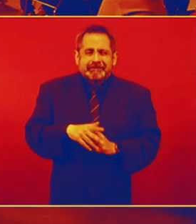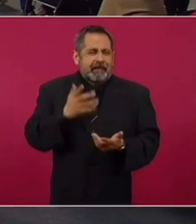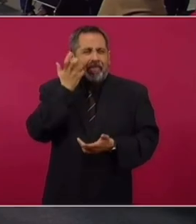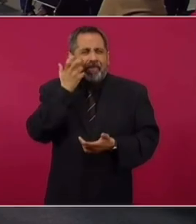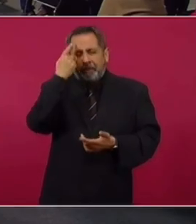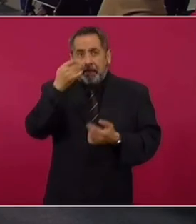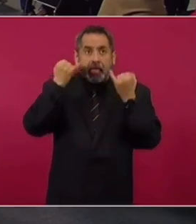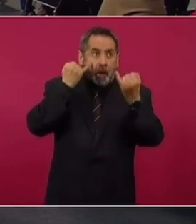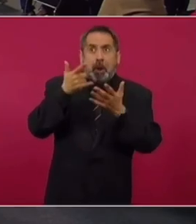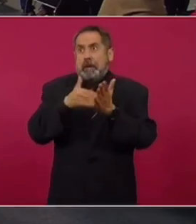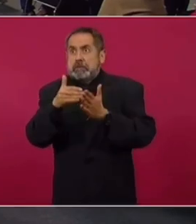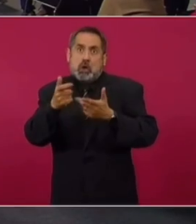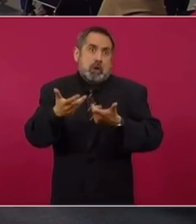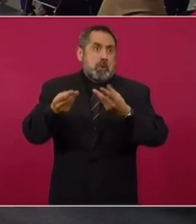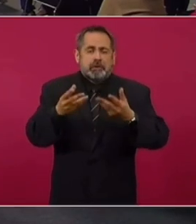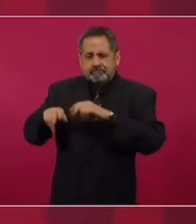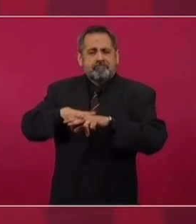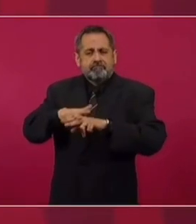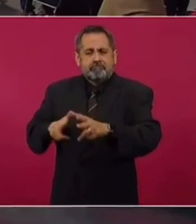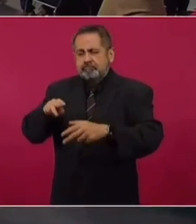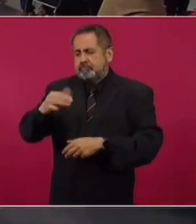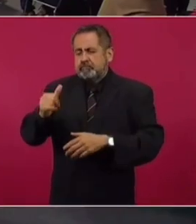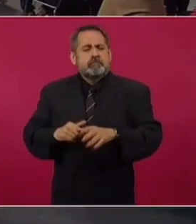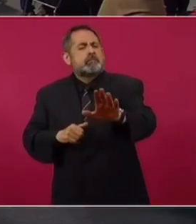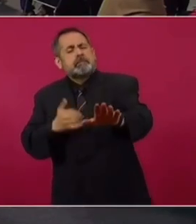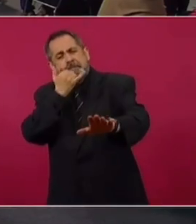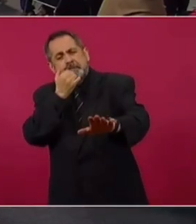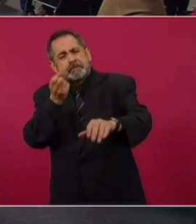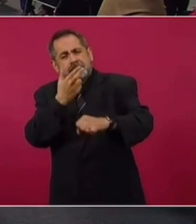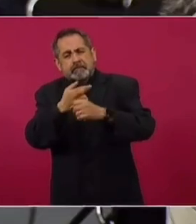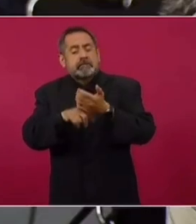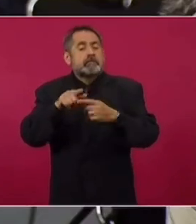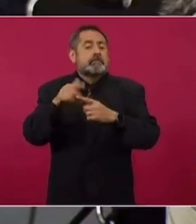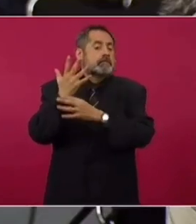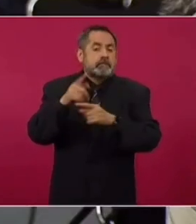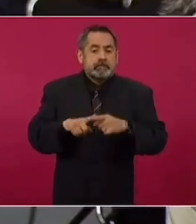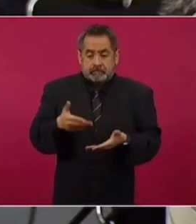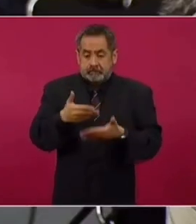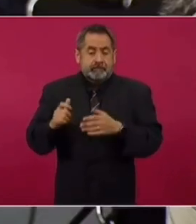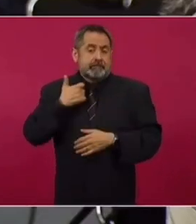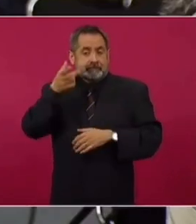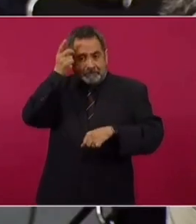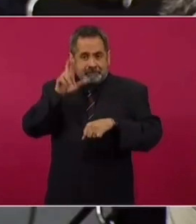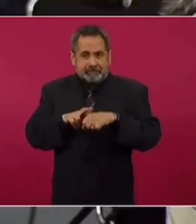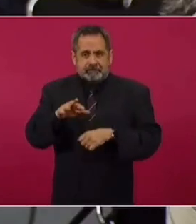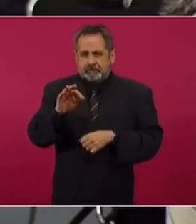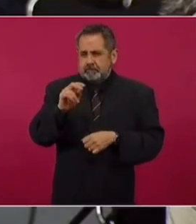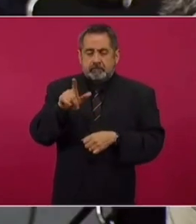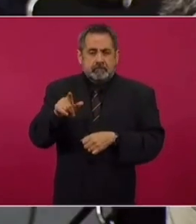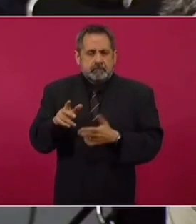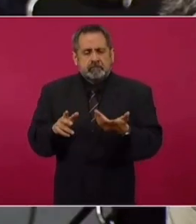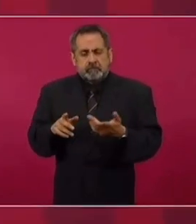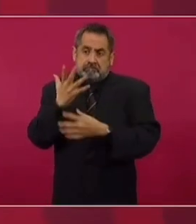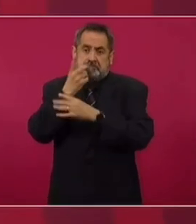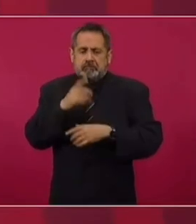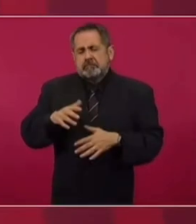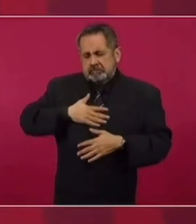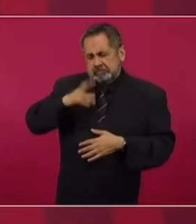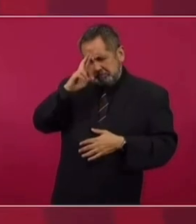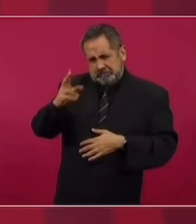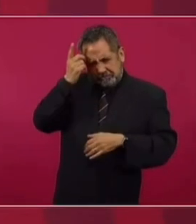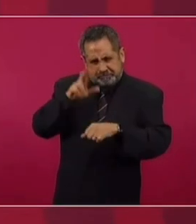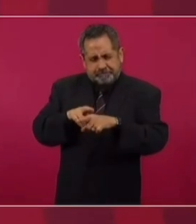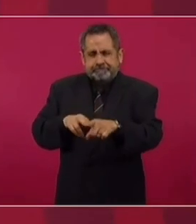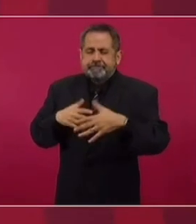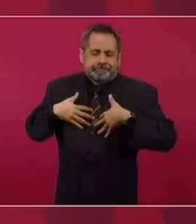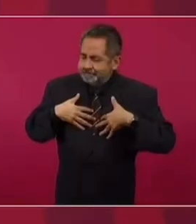ocioso mencionar una cantidad. Solamente precisar, secretario, que quien dio esa cantidad fue el ahora exdirector de Fonatur, de mil millones de Pues yo respeto la opinión del exdirector, pero